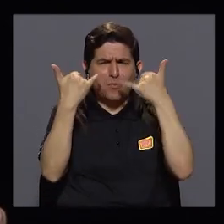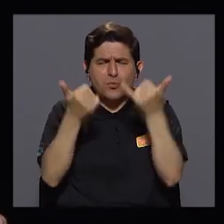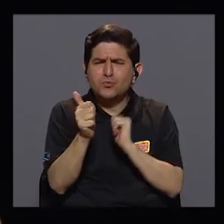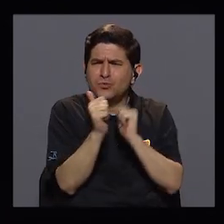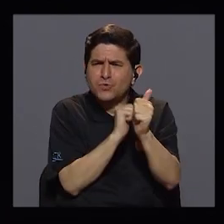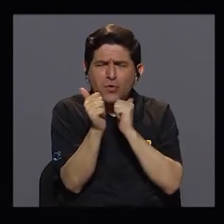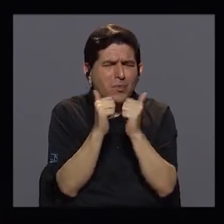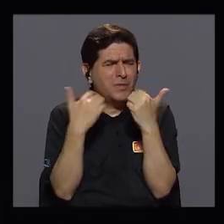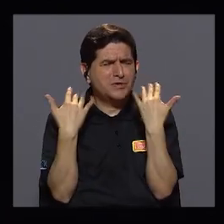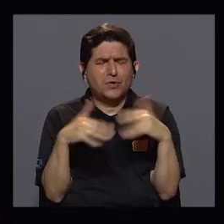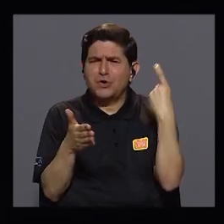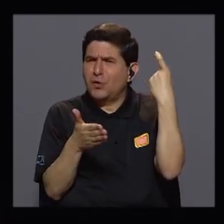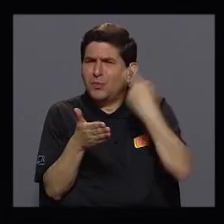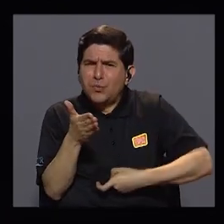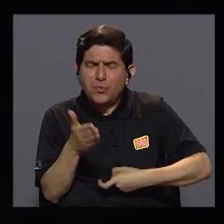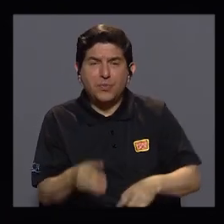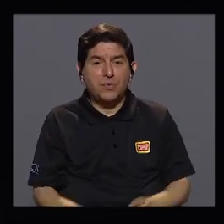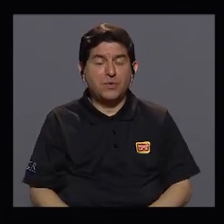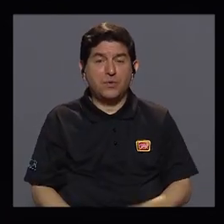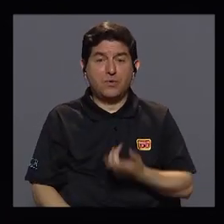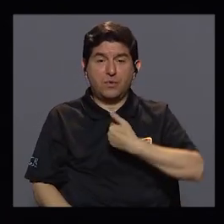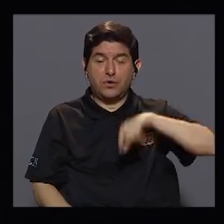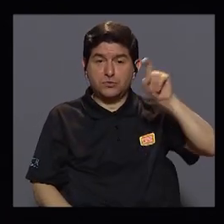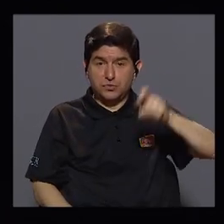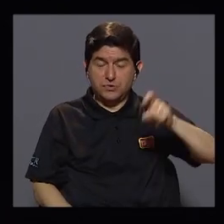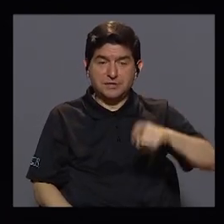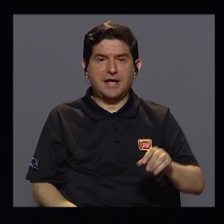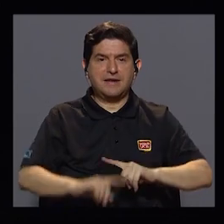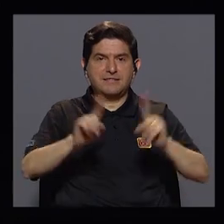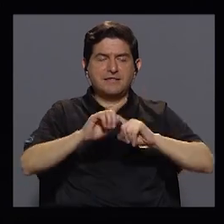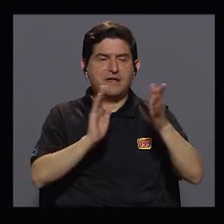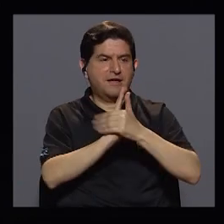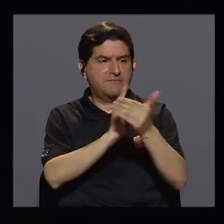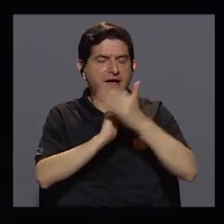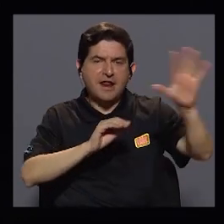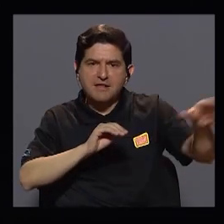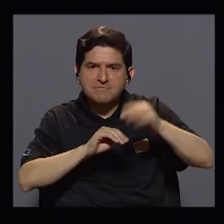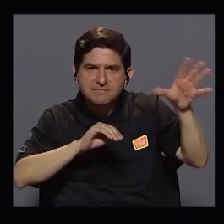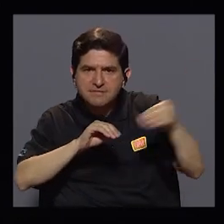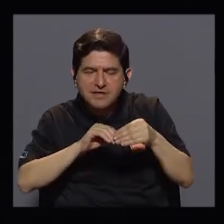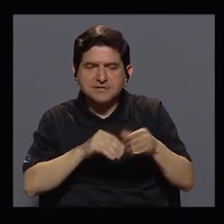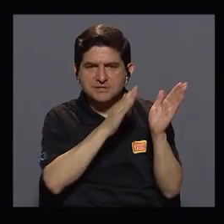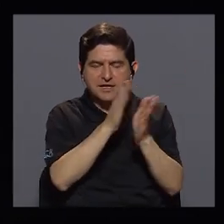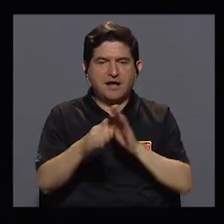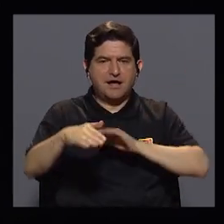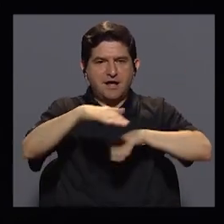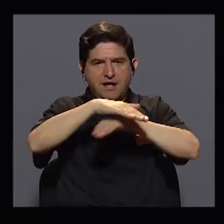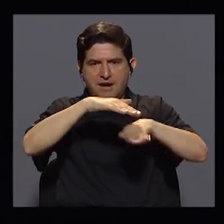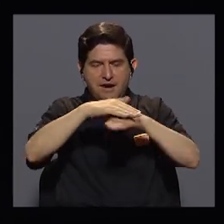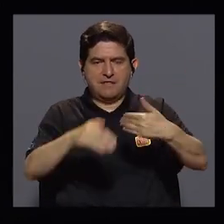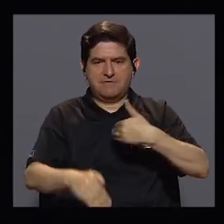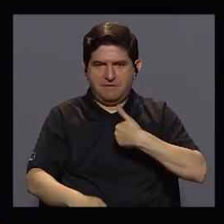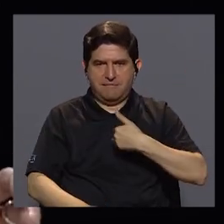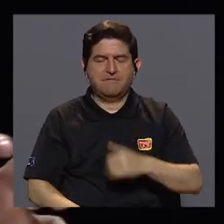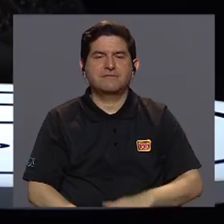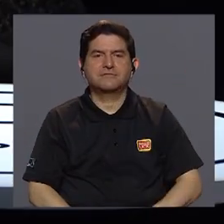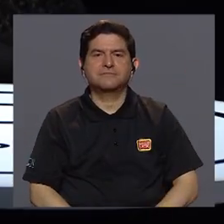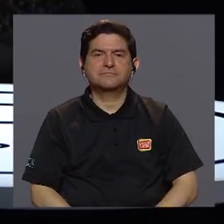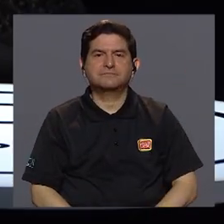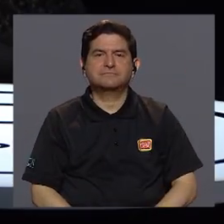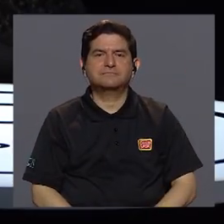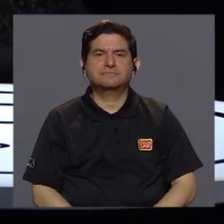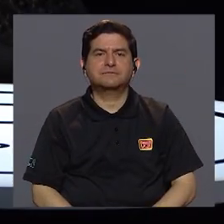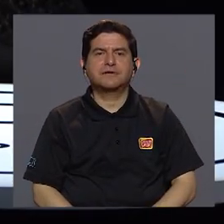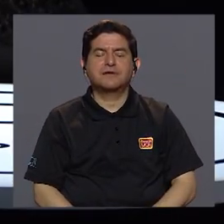competencia es muy grande y en el que cada vez debemos de tener una serie de capacidades adicionales a la formación básica que se recibe. En